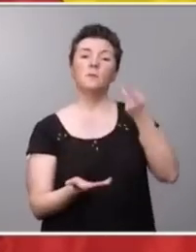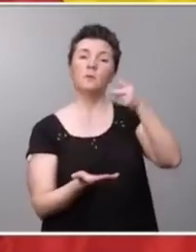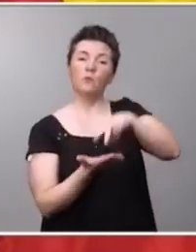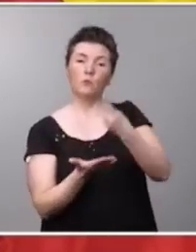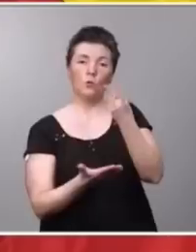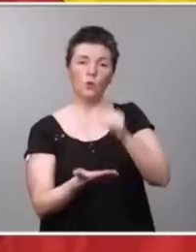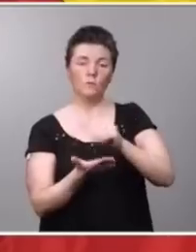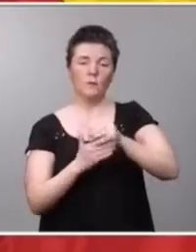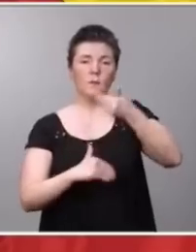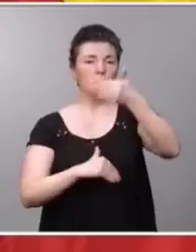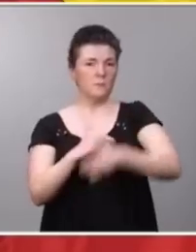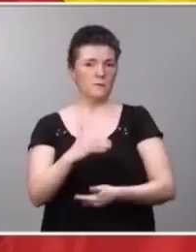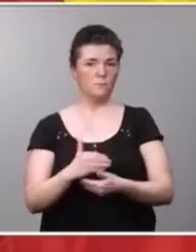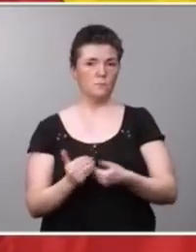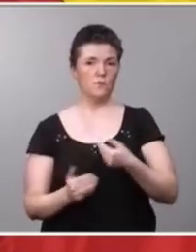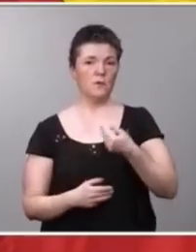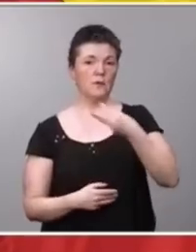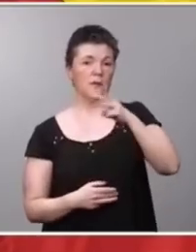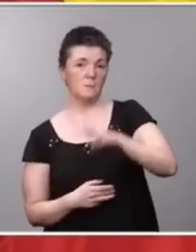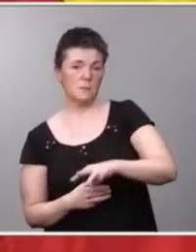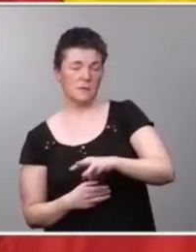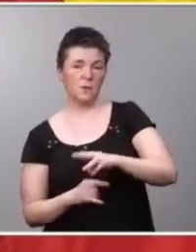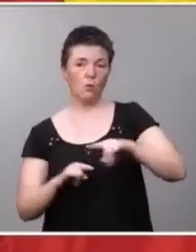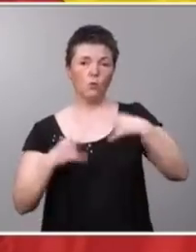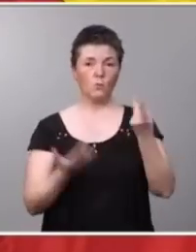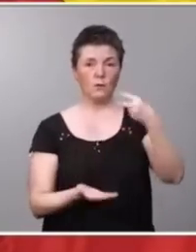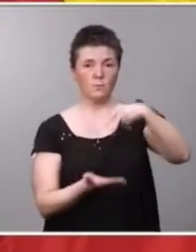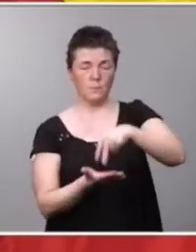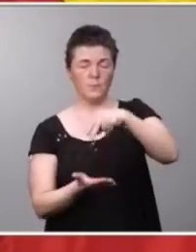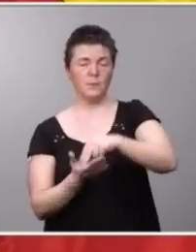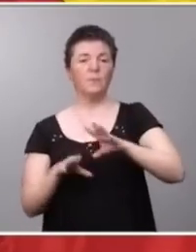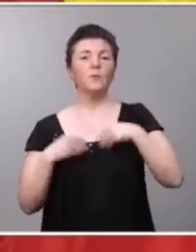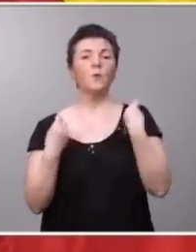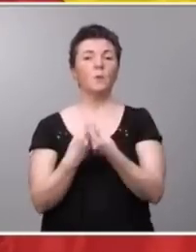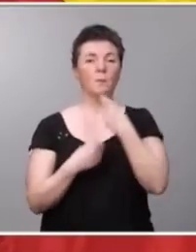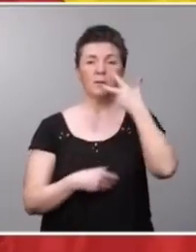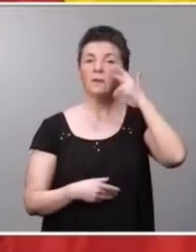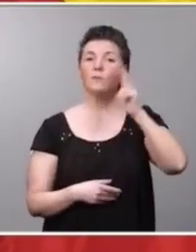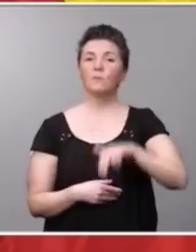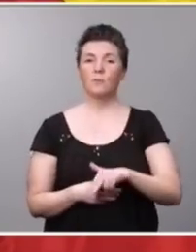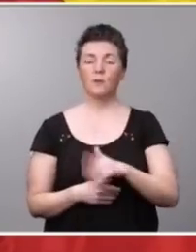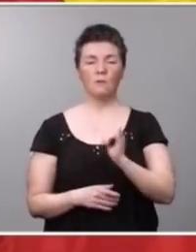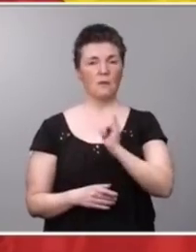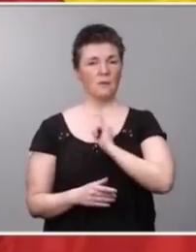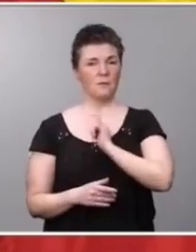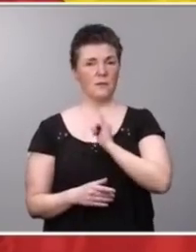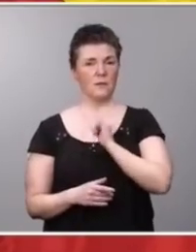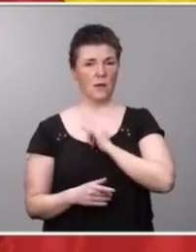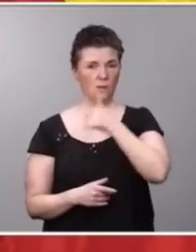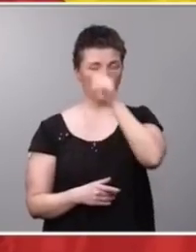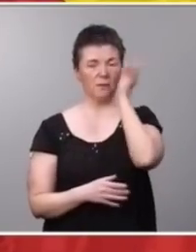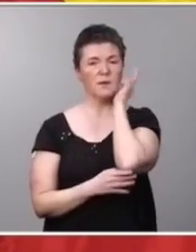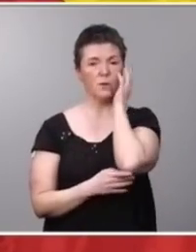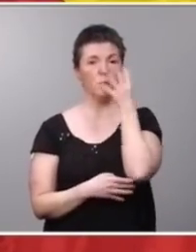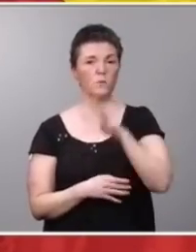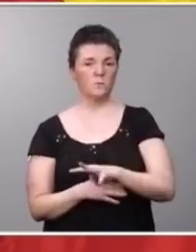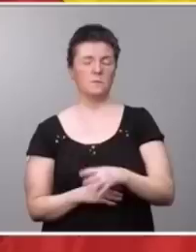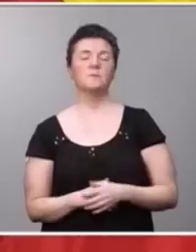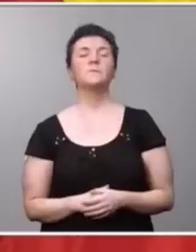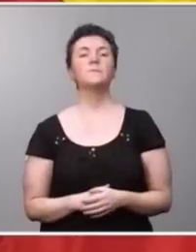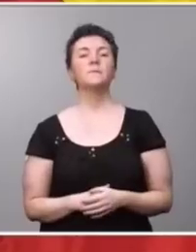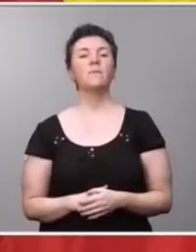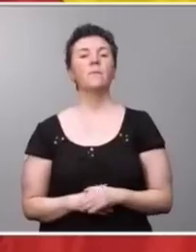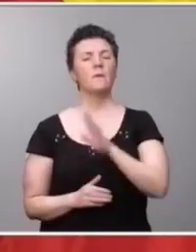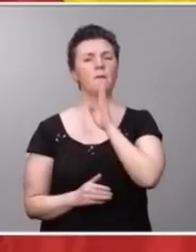máximo de tres meses esa doble comparecencia y, total, para el reconocimiento de la identidad de género de cuatro meses. Y, como les digo,